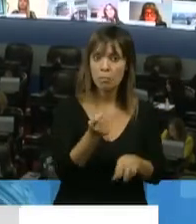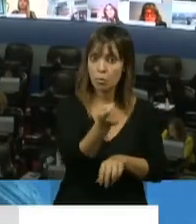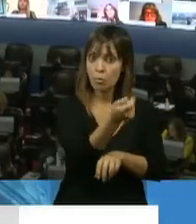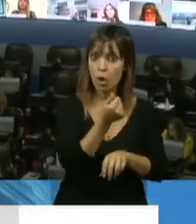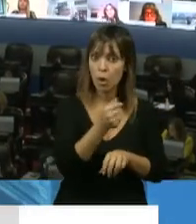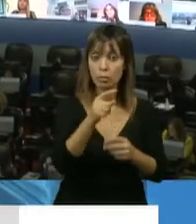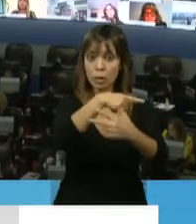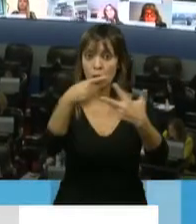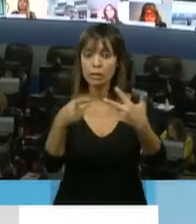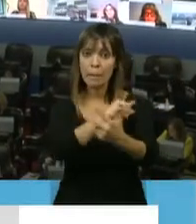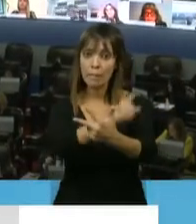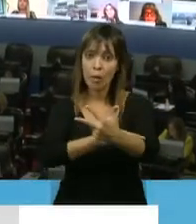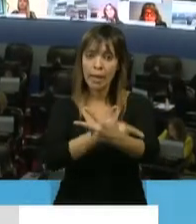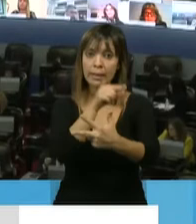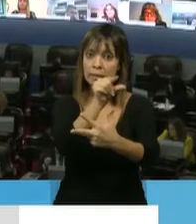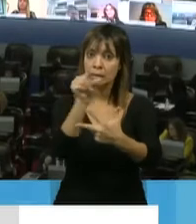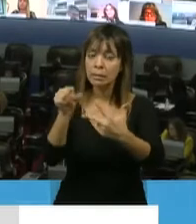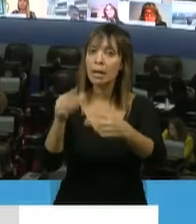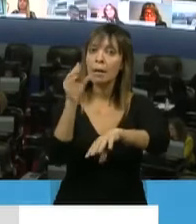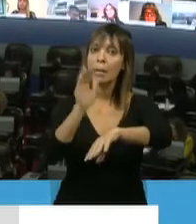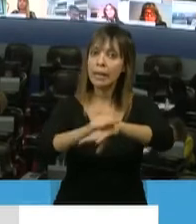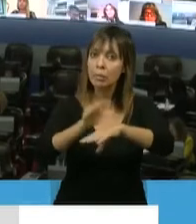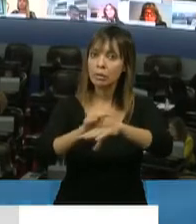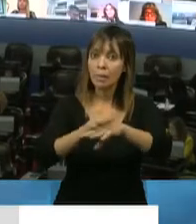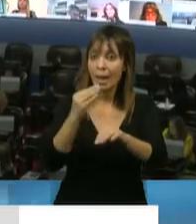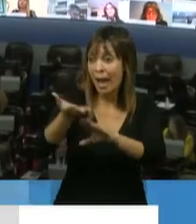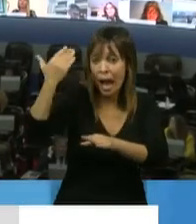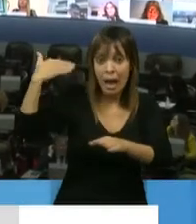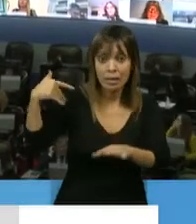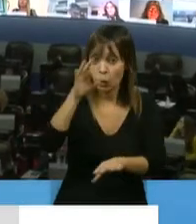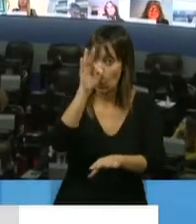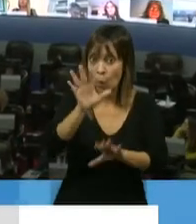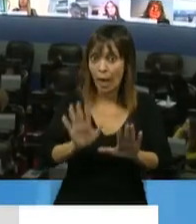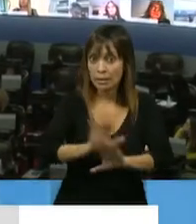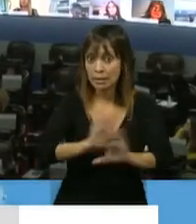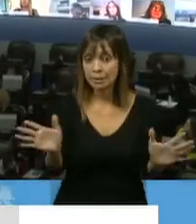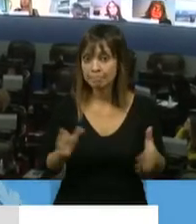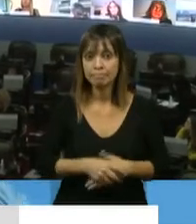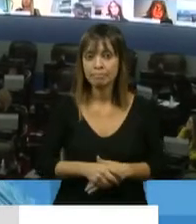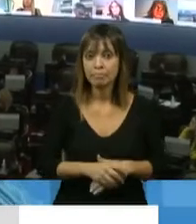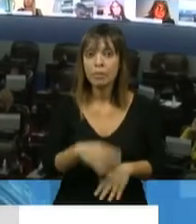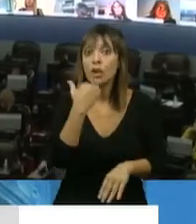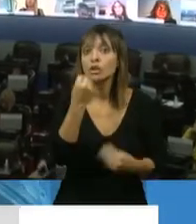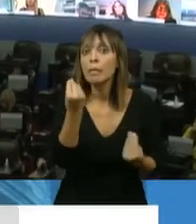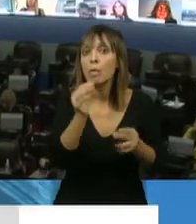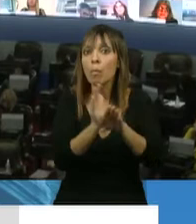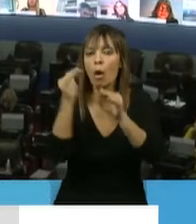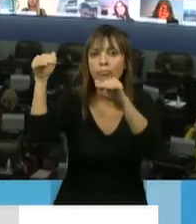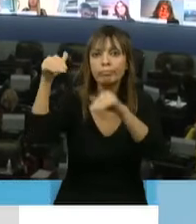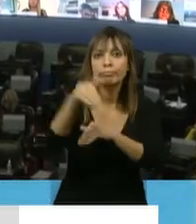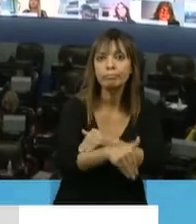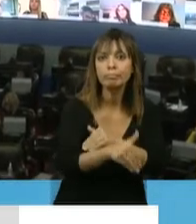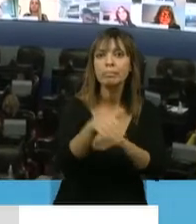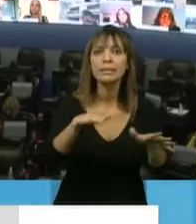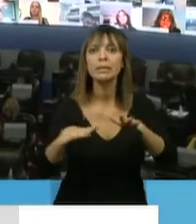del Gobierno en magnitudes nunca vistas y aún no tenemos indicios de que la caída ha llegado a su piso.